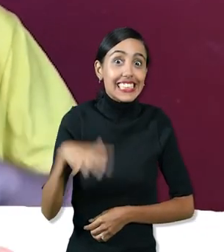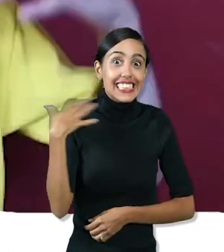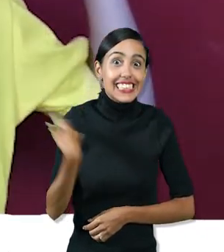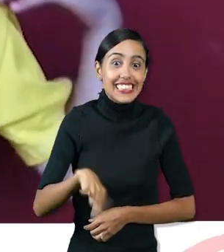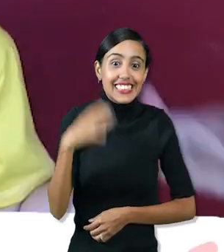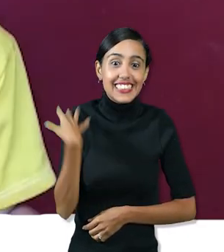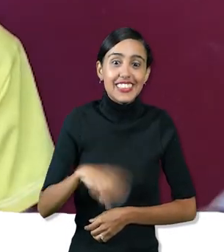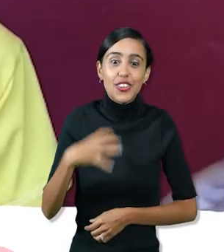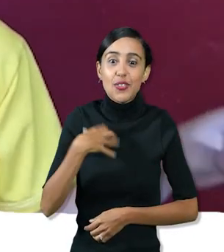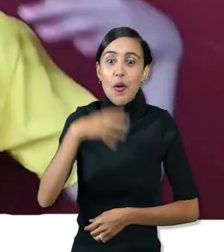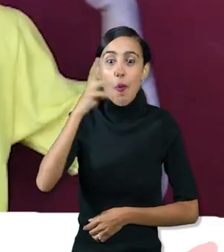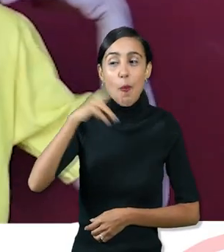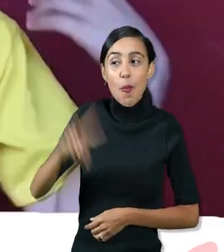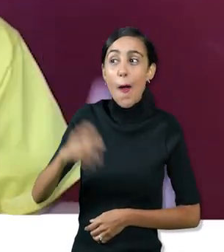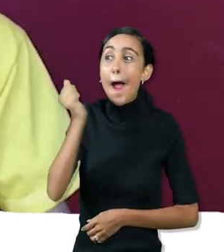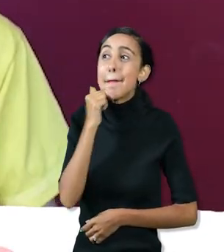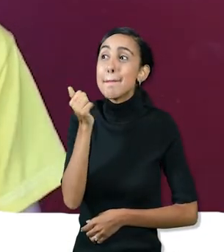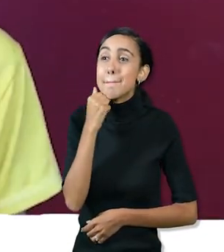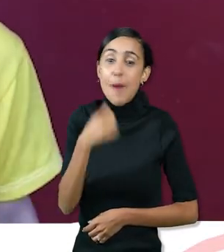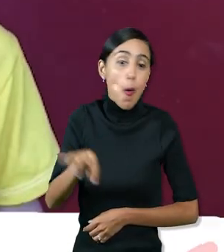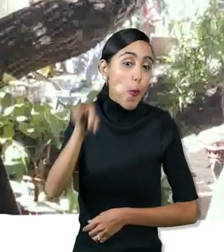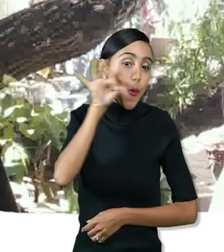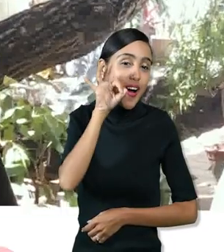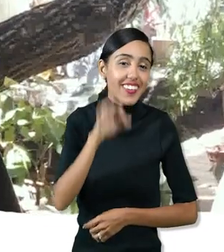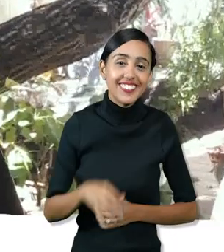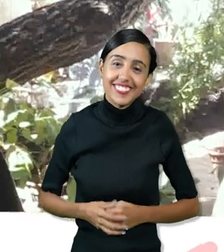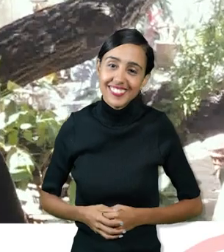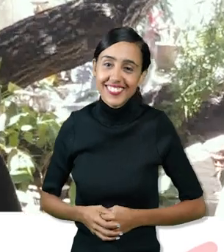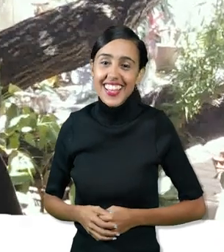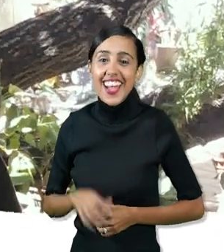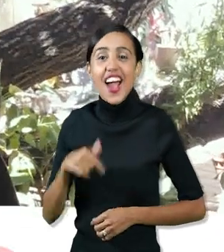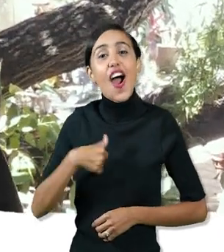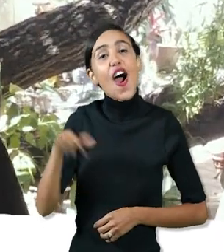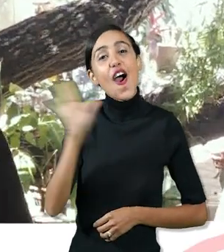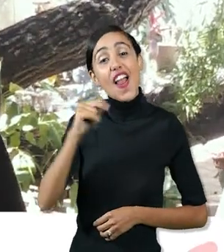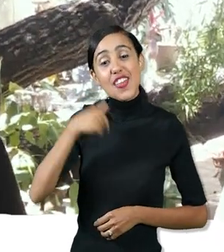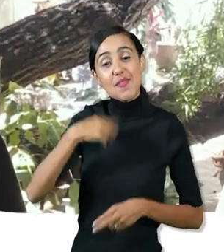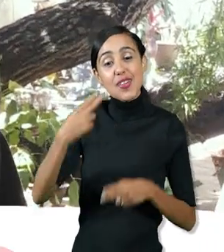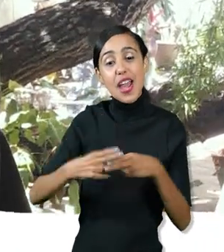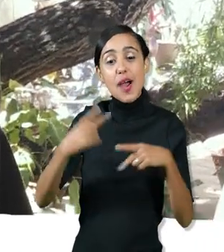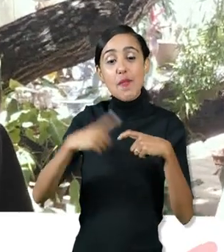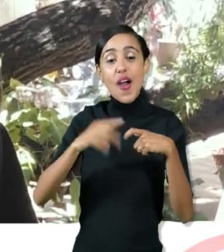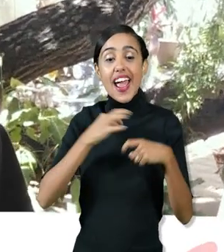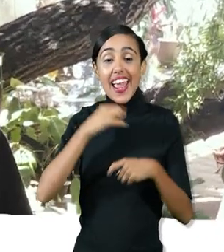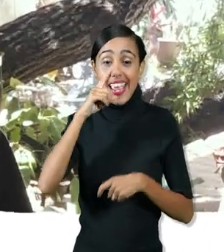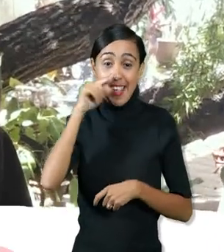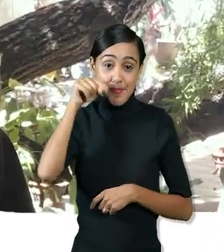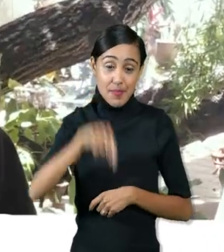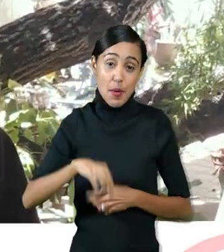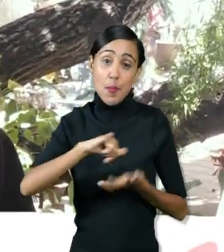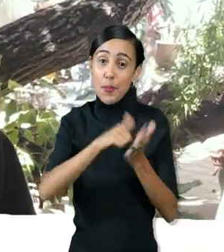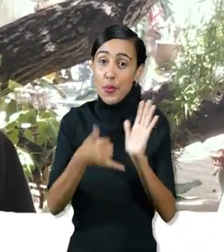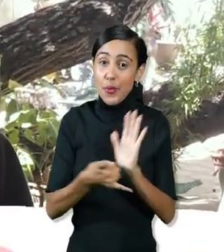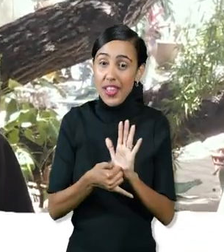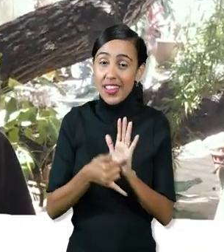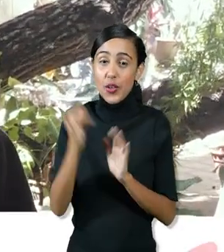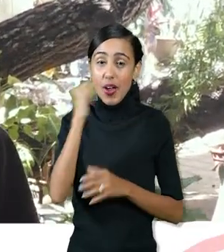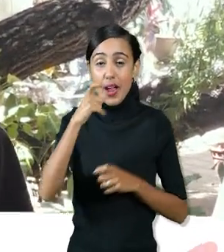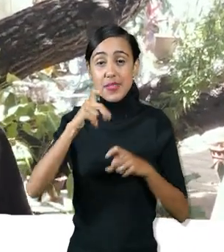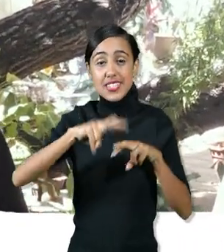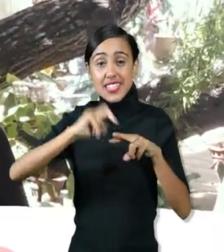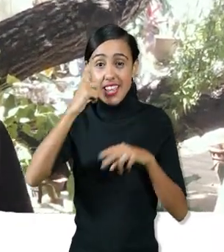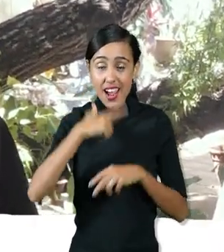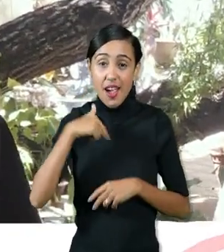tuvieron que salir a buscar más confitura hola yo me llamo Ken del proyecto Cámara Chica Voces de la Audiovisual de